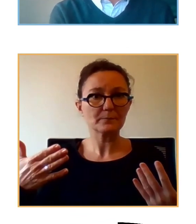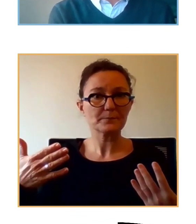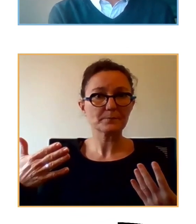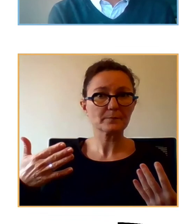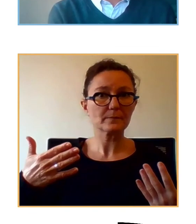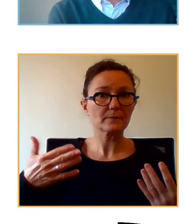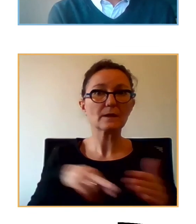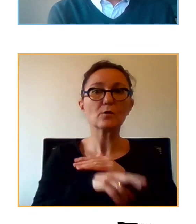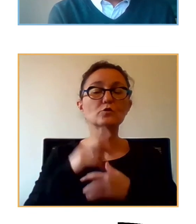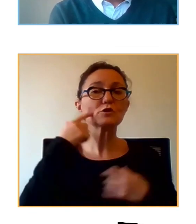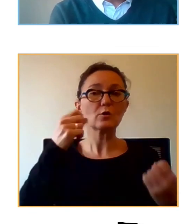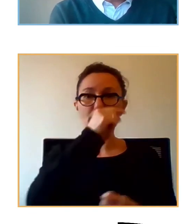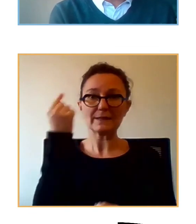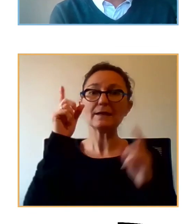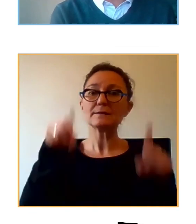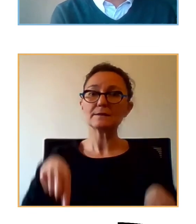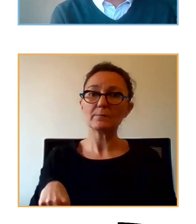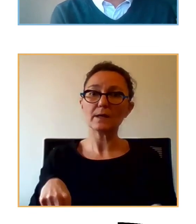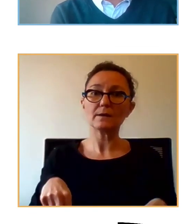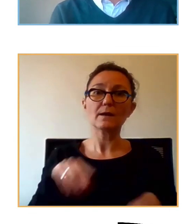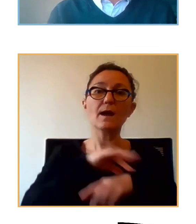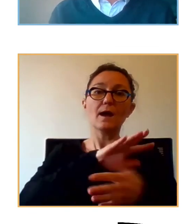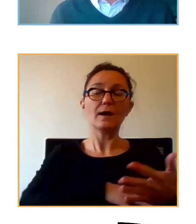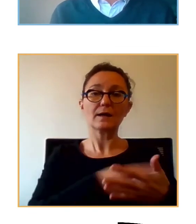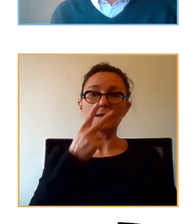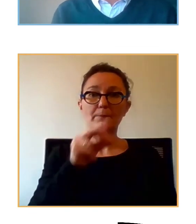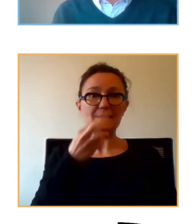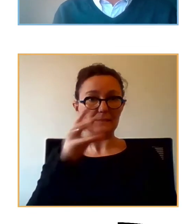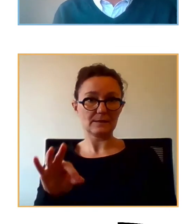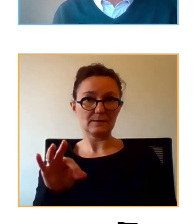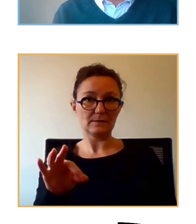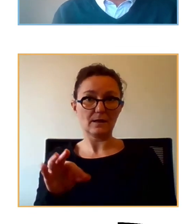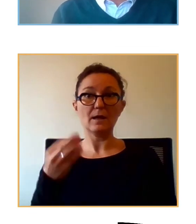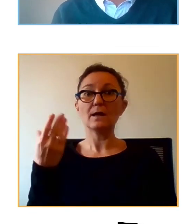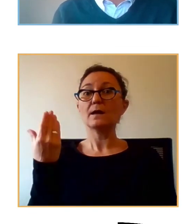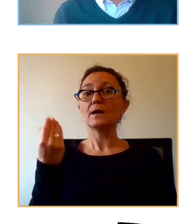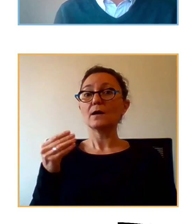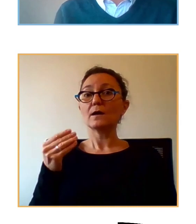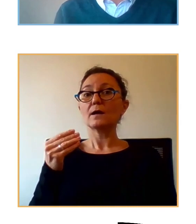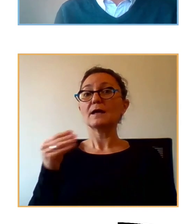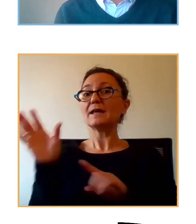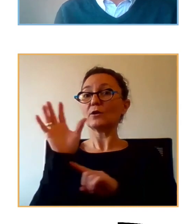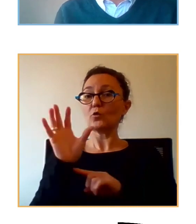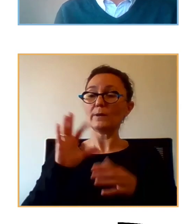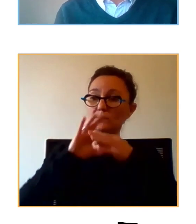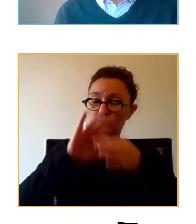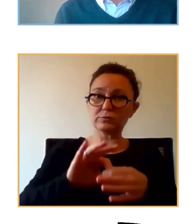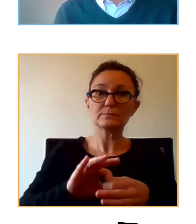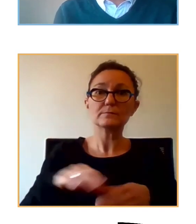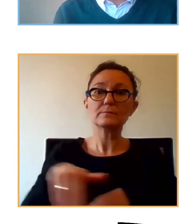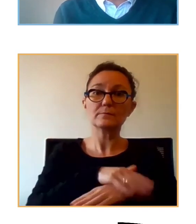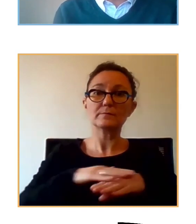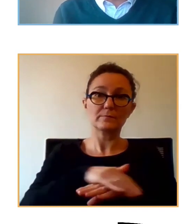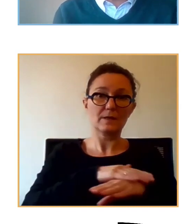adoptar el tema de la agenda 2030 en JUB depende del ministerio de derechos sociales y agenda 2030